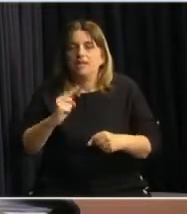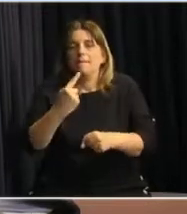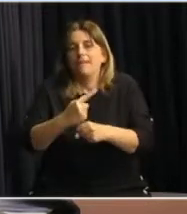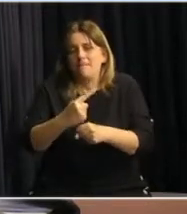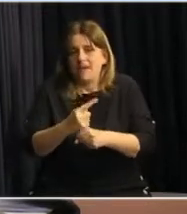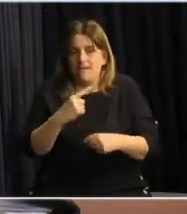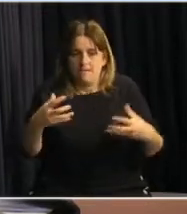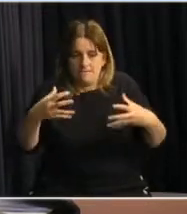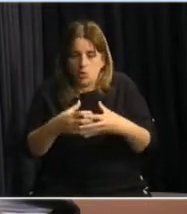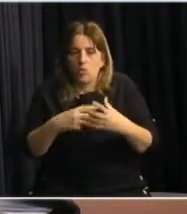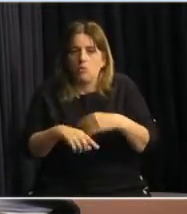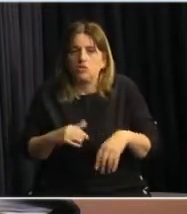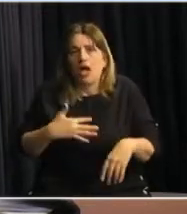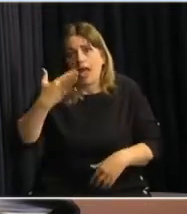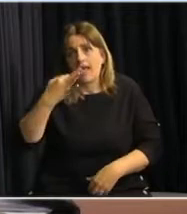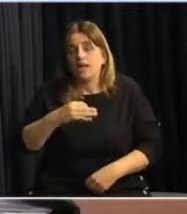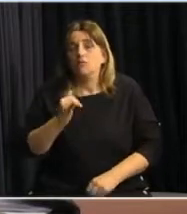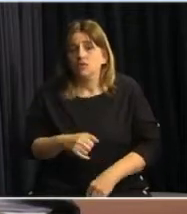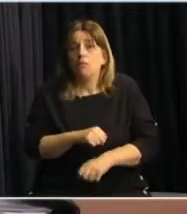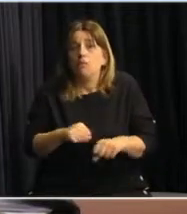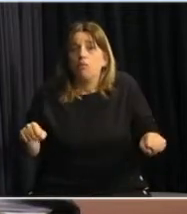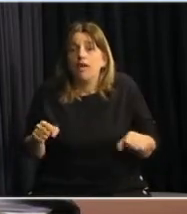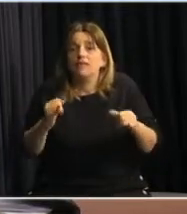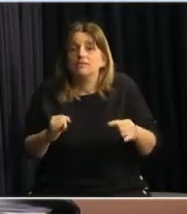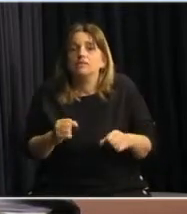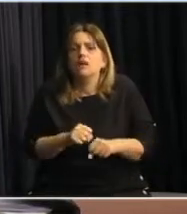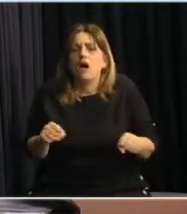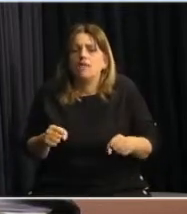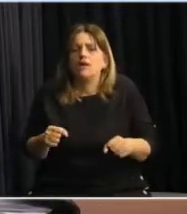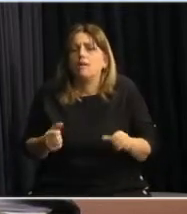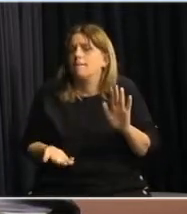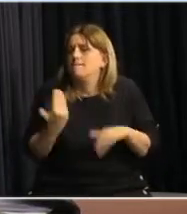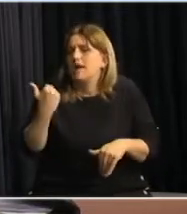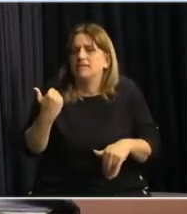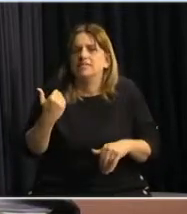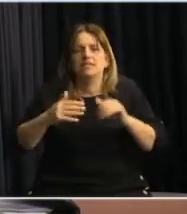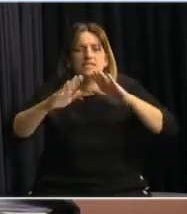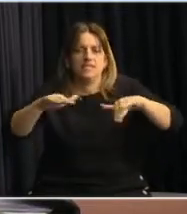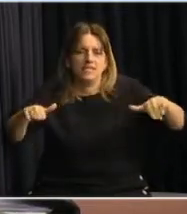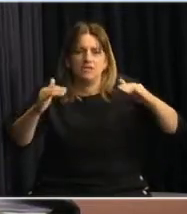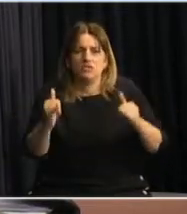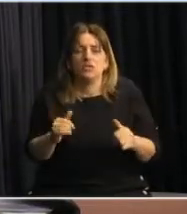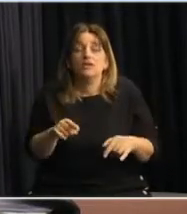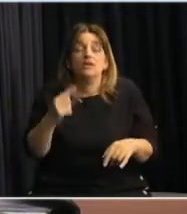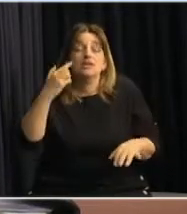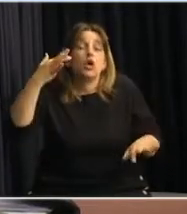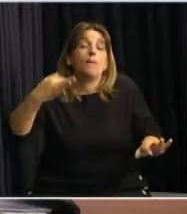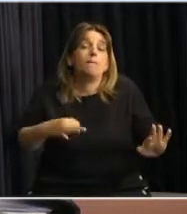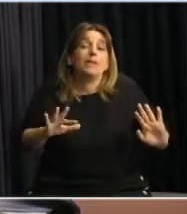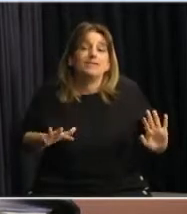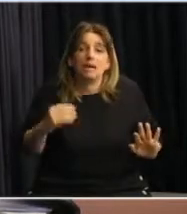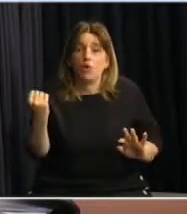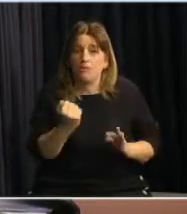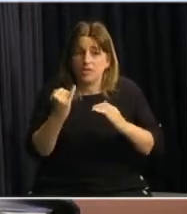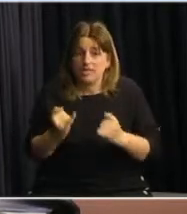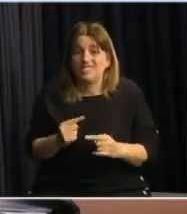y creemos que hay un espacio para llegar a mayor cantidad de niños y eso nos parece importante,